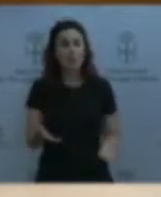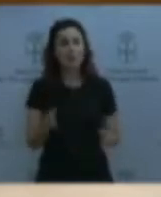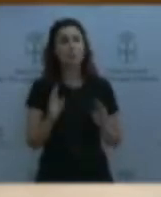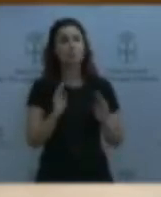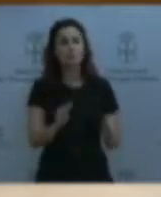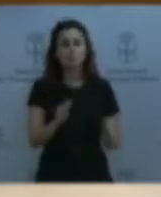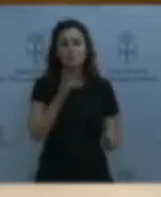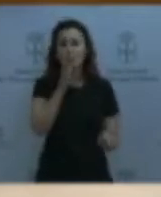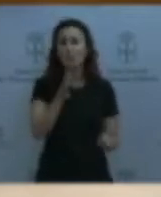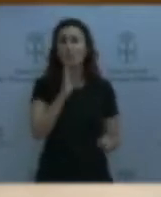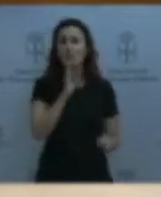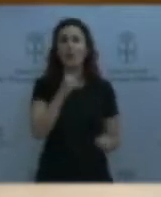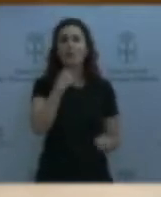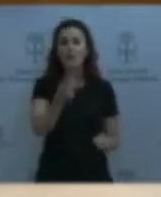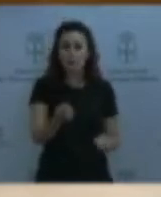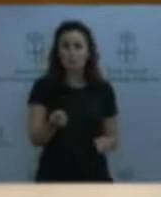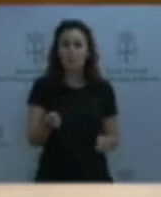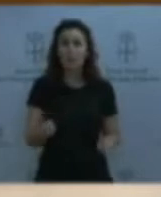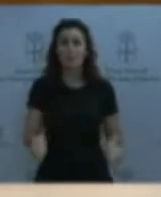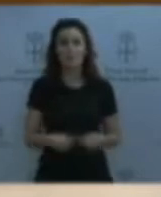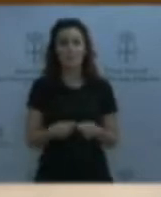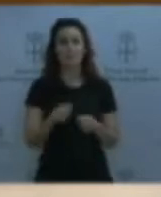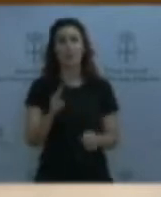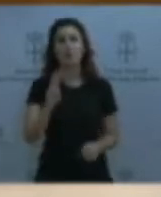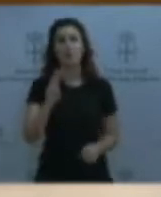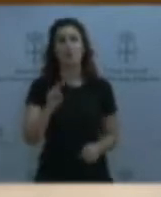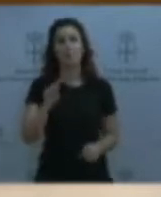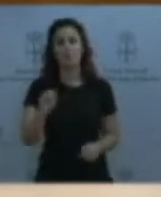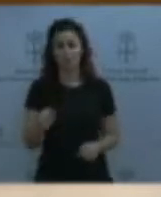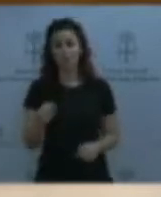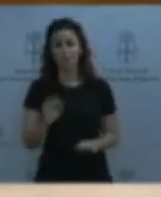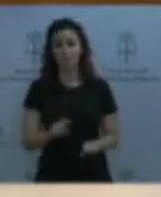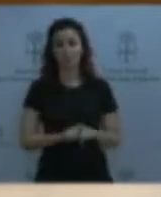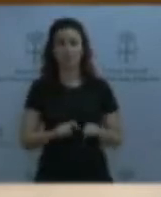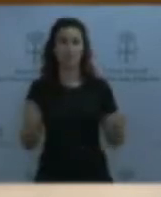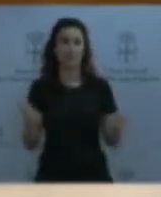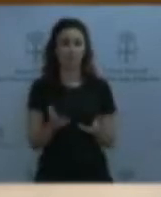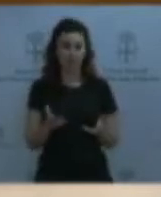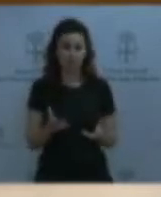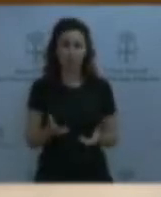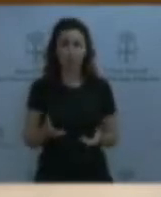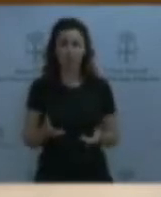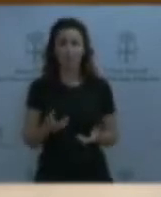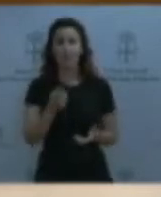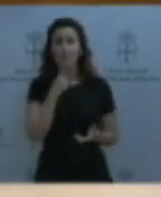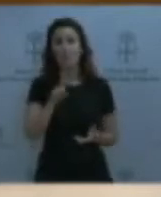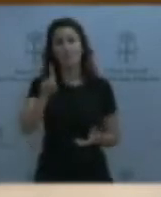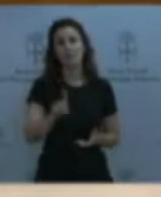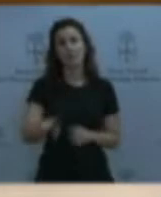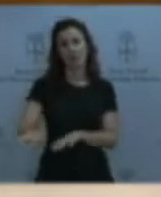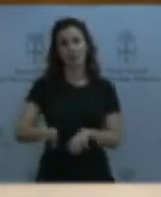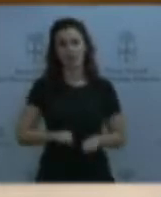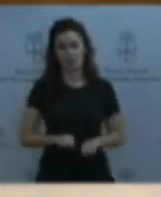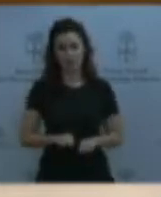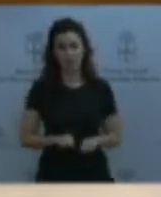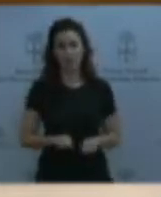desmanteló la UPA, con aquel carácter de urgencia, que mandar para primera acogida a un centro donde conviven con la estancia